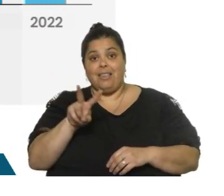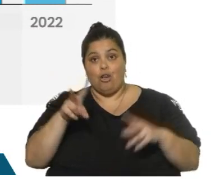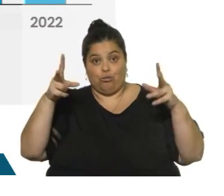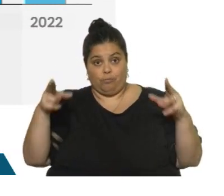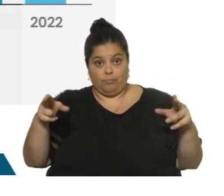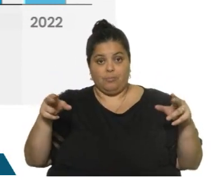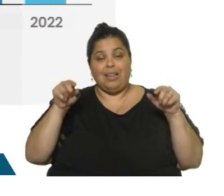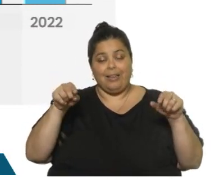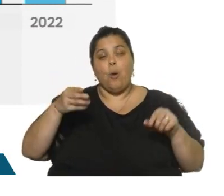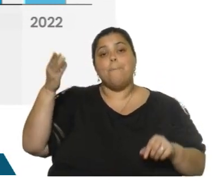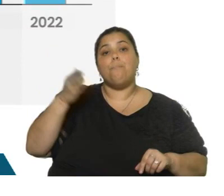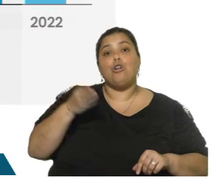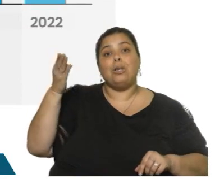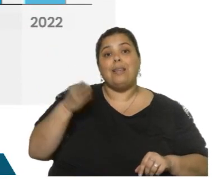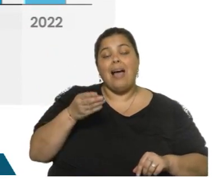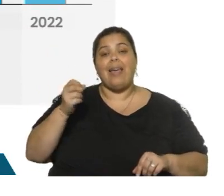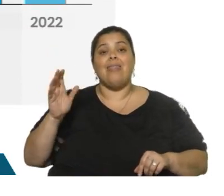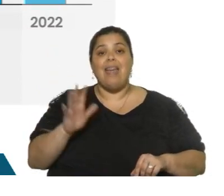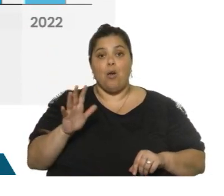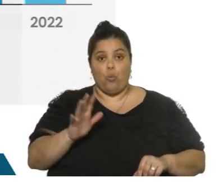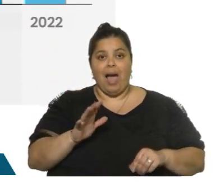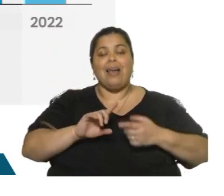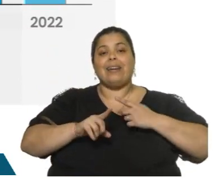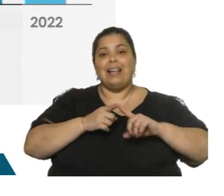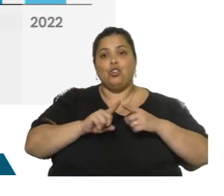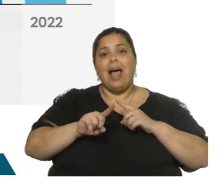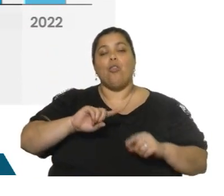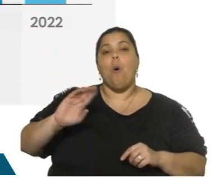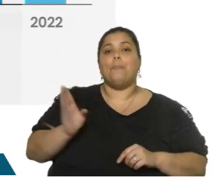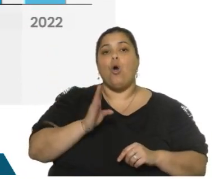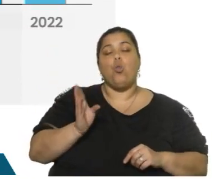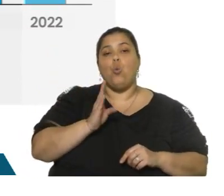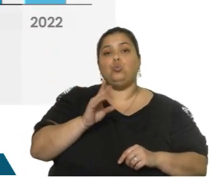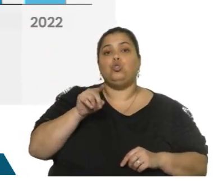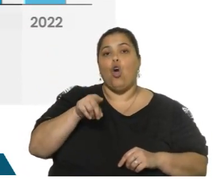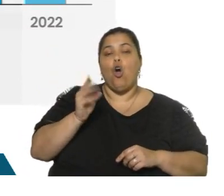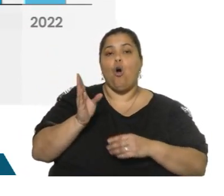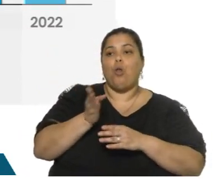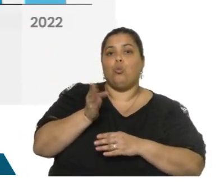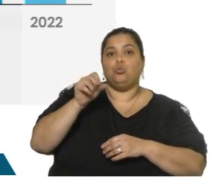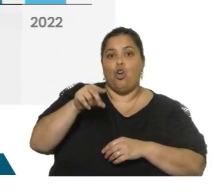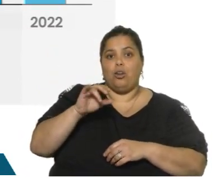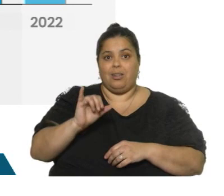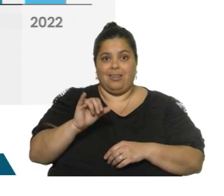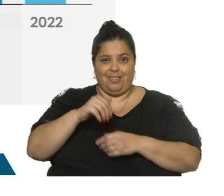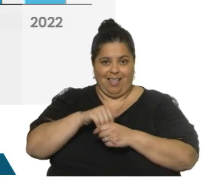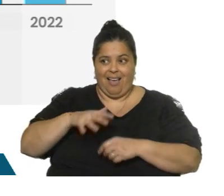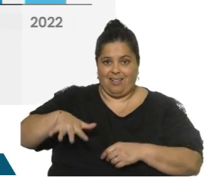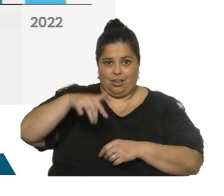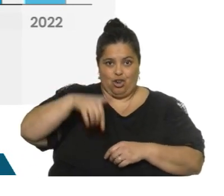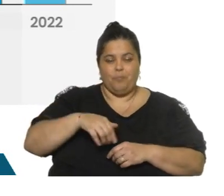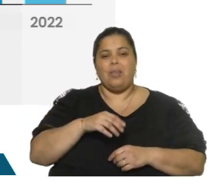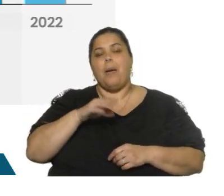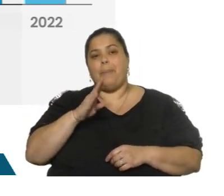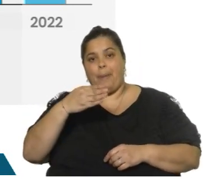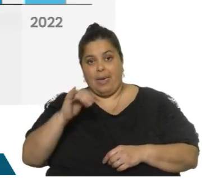Esto es porcentaje de deuda en relación con el Producto Interno Bruto. Es la mejor forma de verla. También puede presentarse la evolución en términos absolutos de